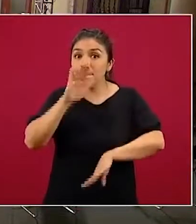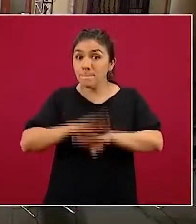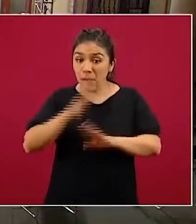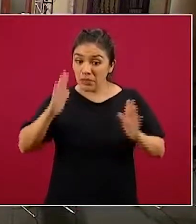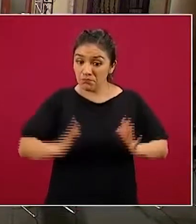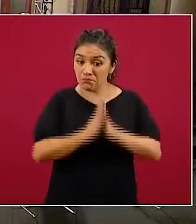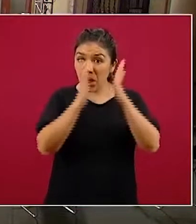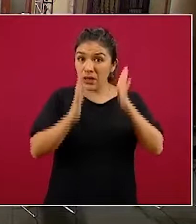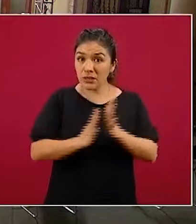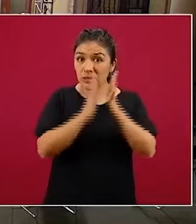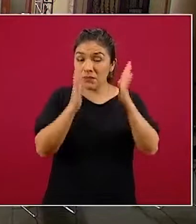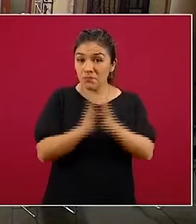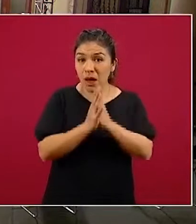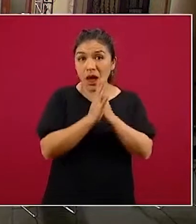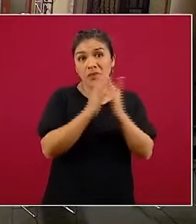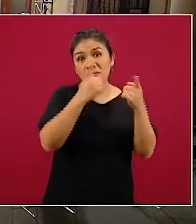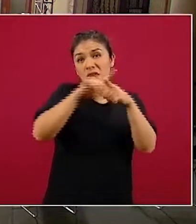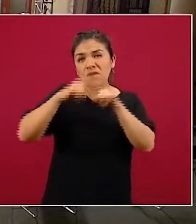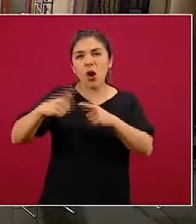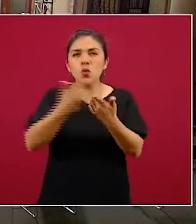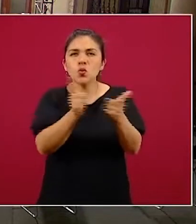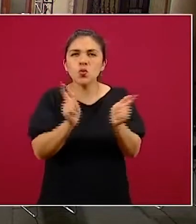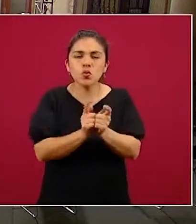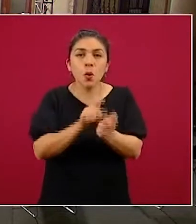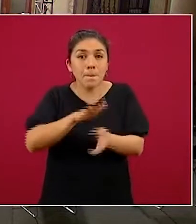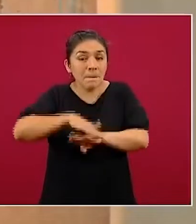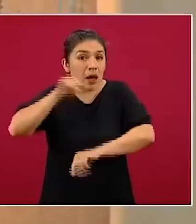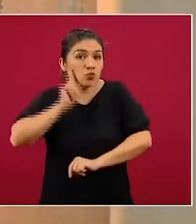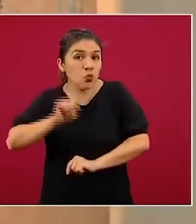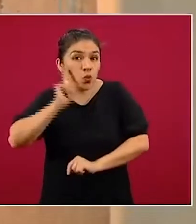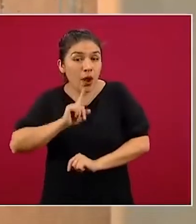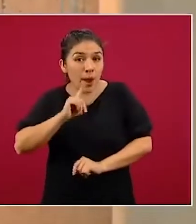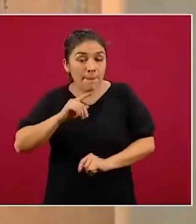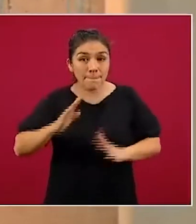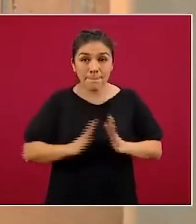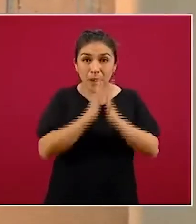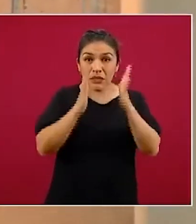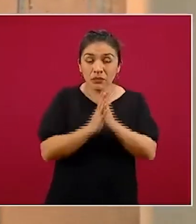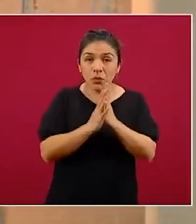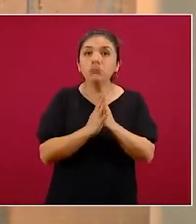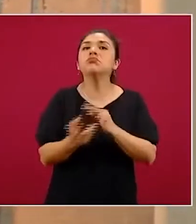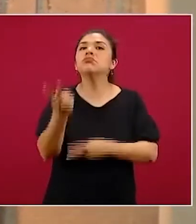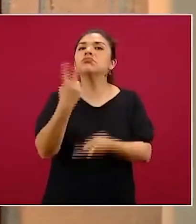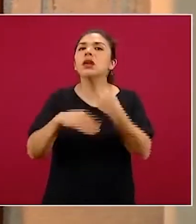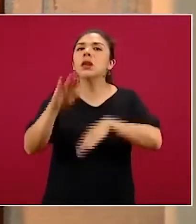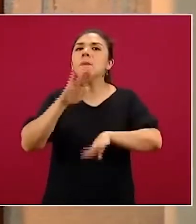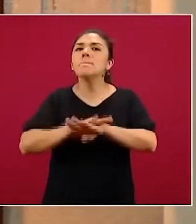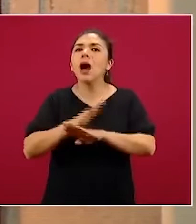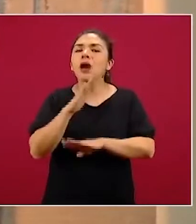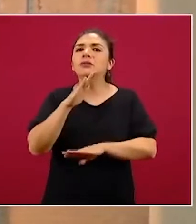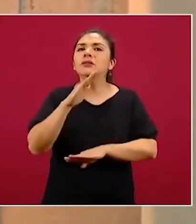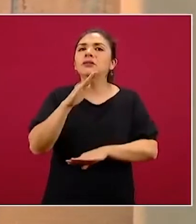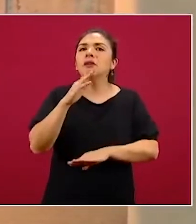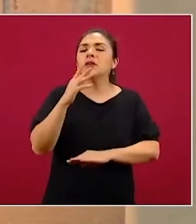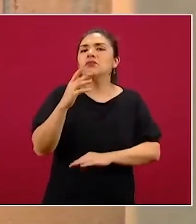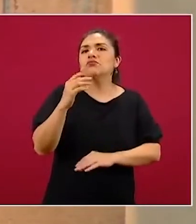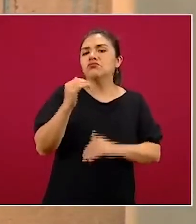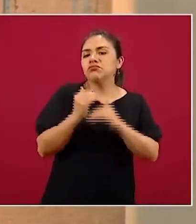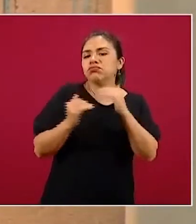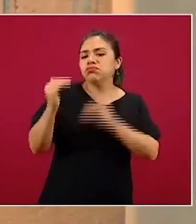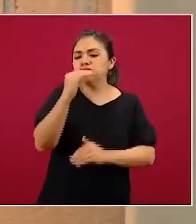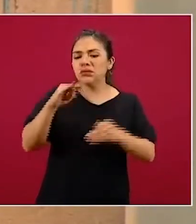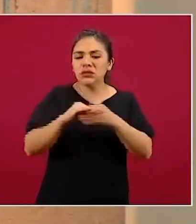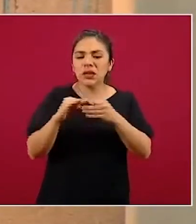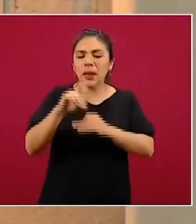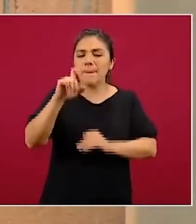participación de diferentes etnias y más mujeres, por persona se incrementa el producto agregado alrededor entre